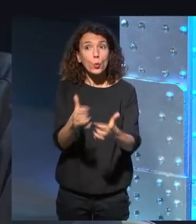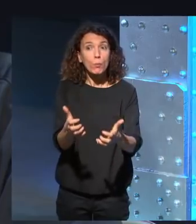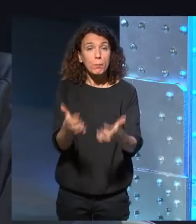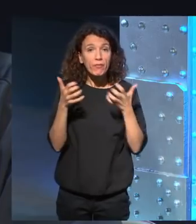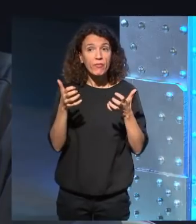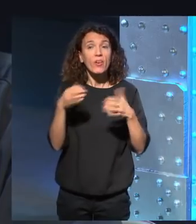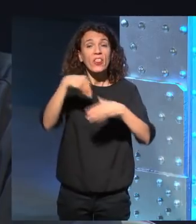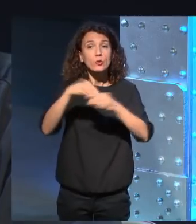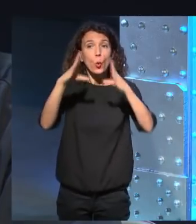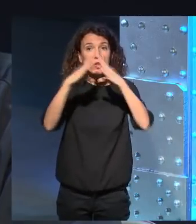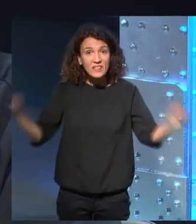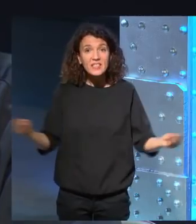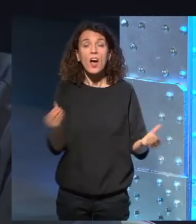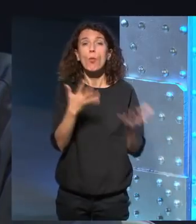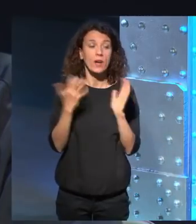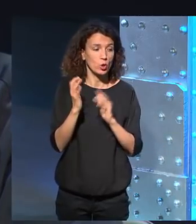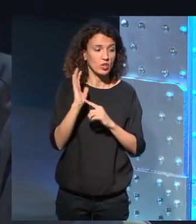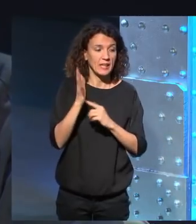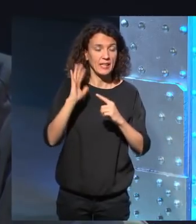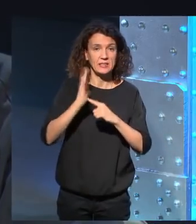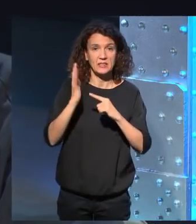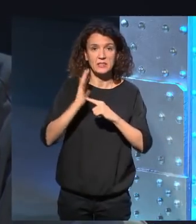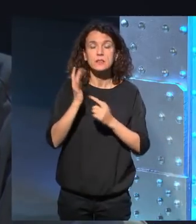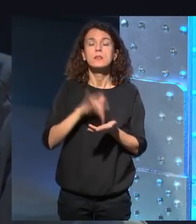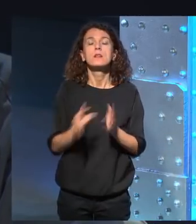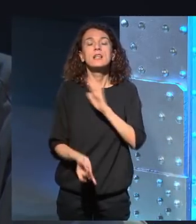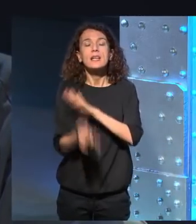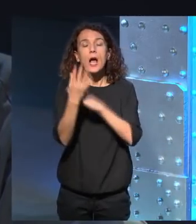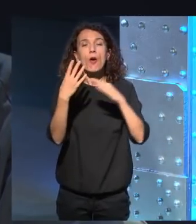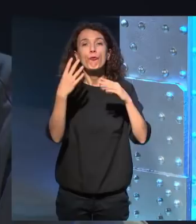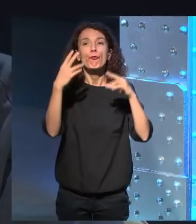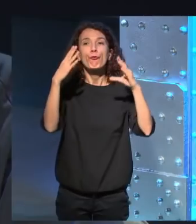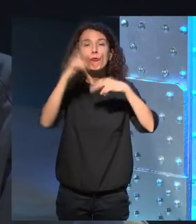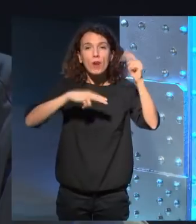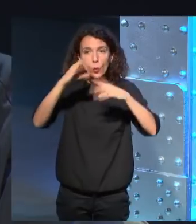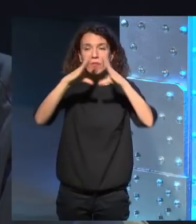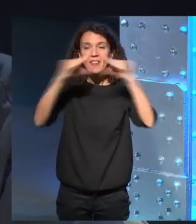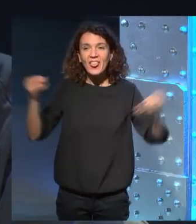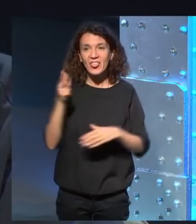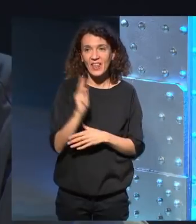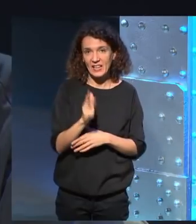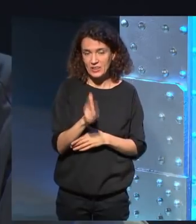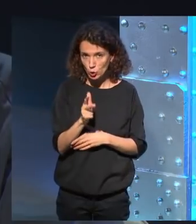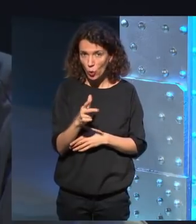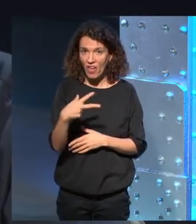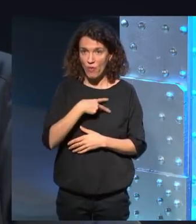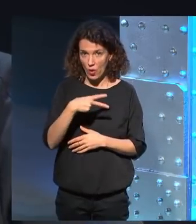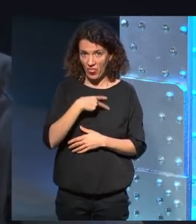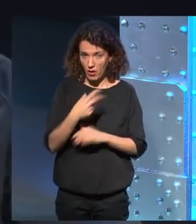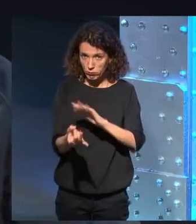la Universidad de Buenos Aires para construir la facultad de derecho de abogacía